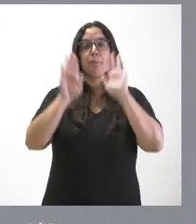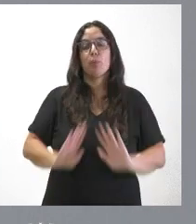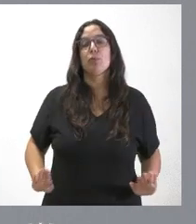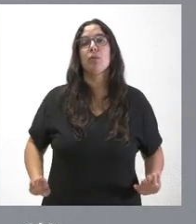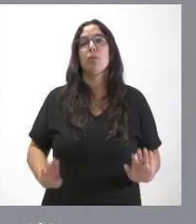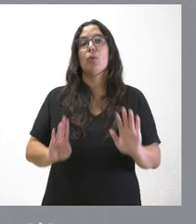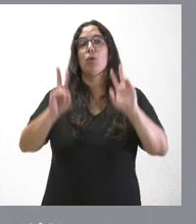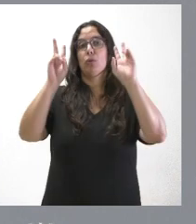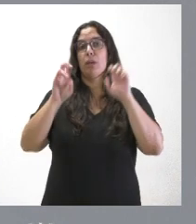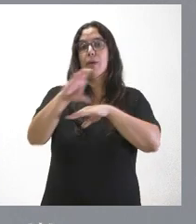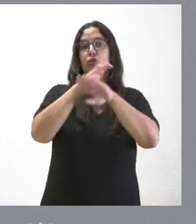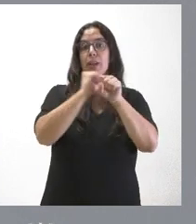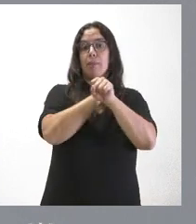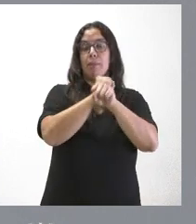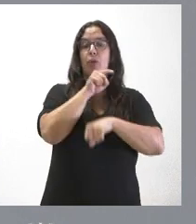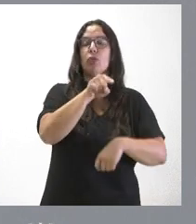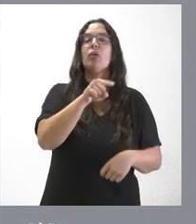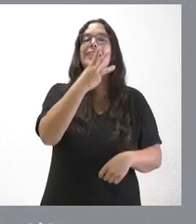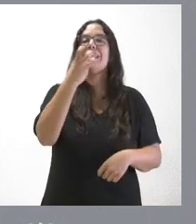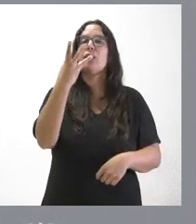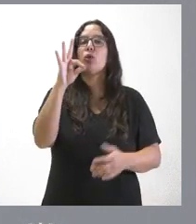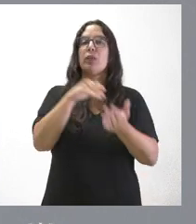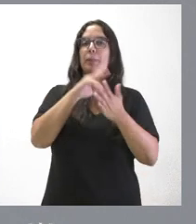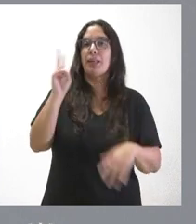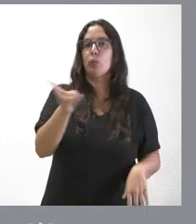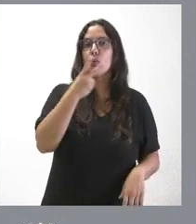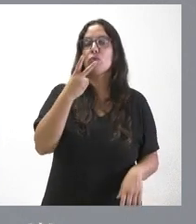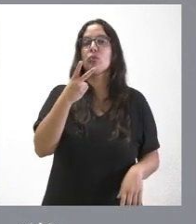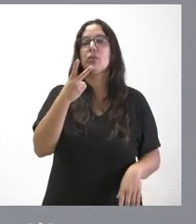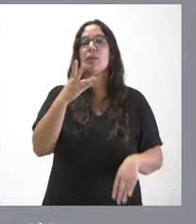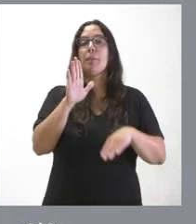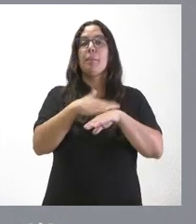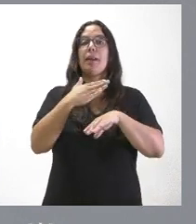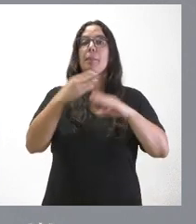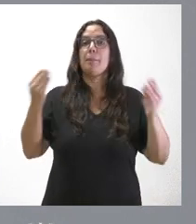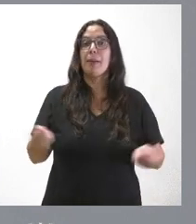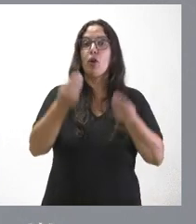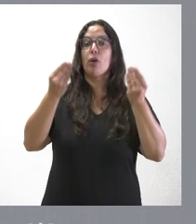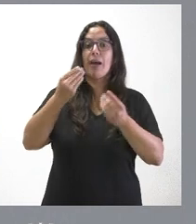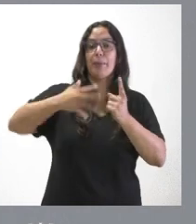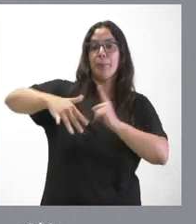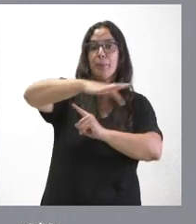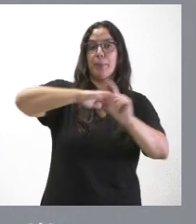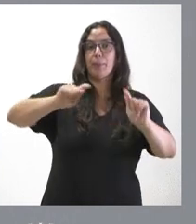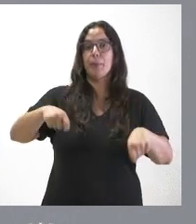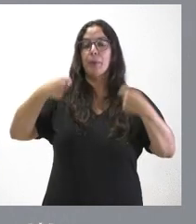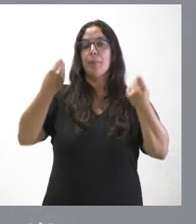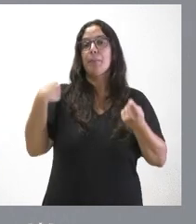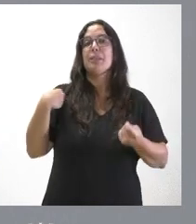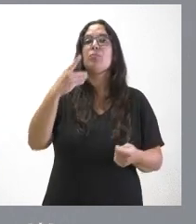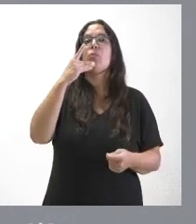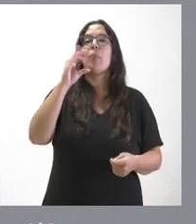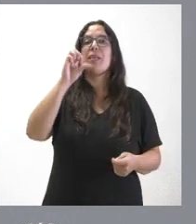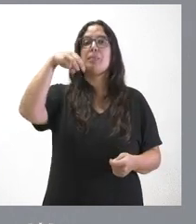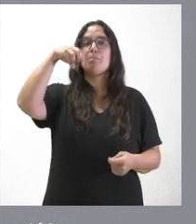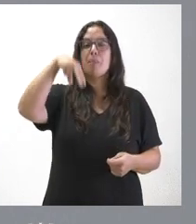por lo que respecta a la Consejería de Medio Ambiente, 350.000 euros para la mejora del hábitat del desmán ibérico en Ávila.